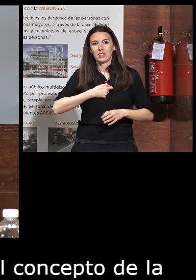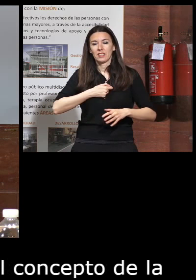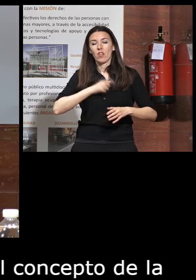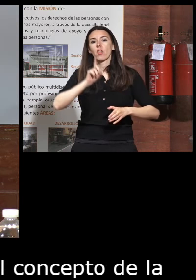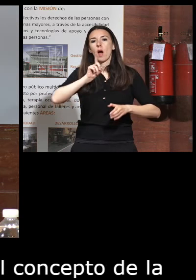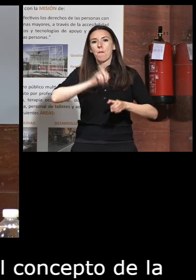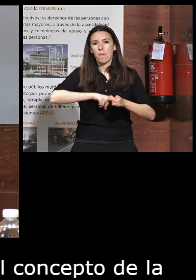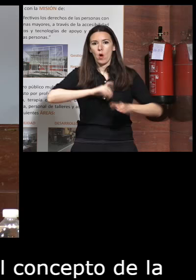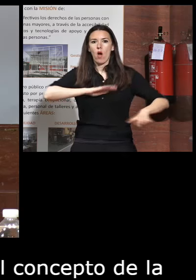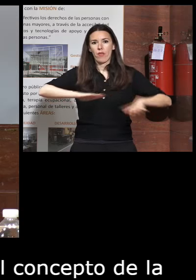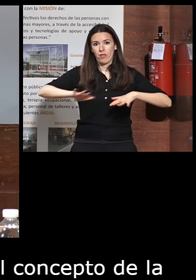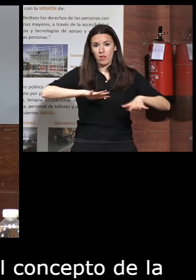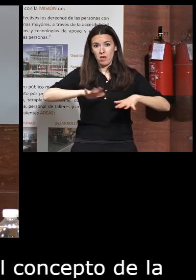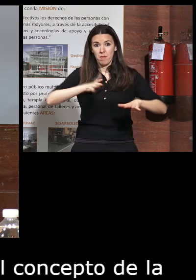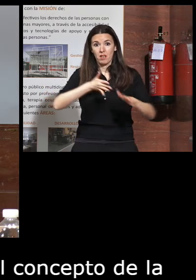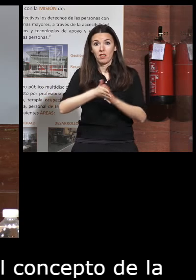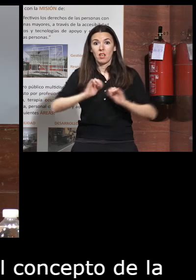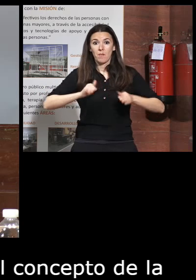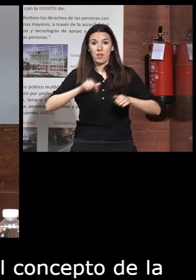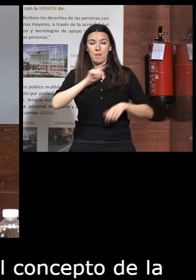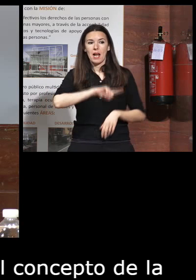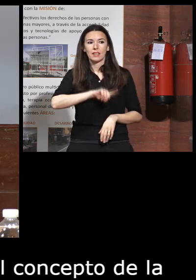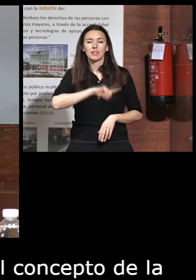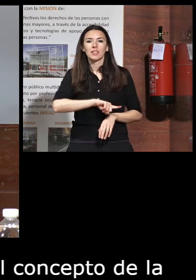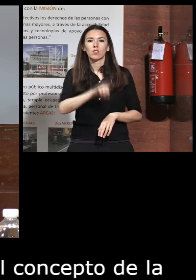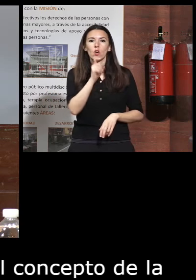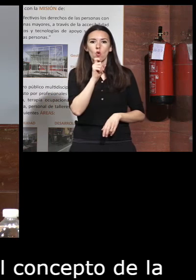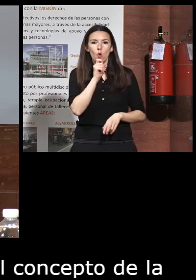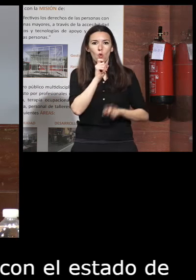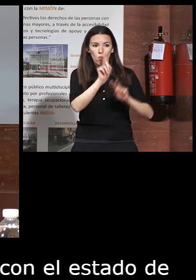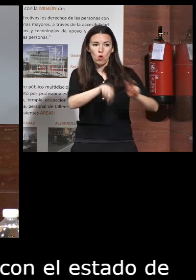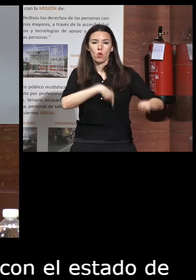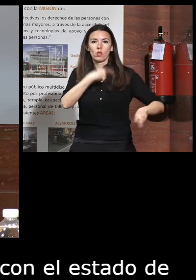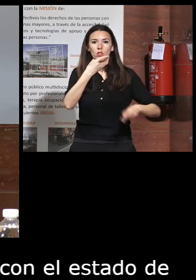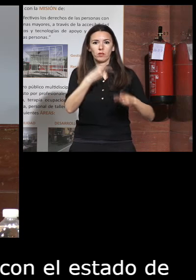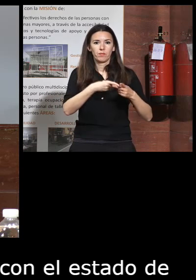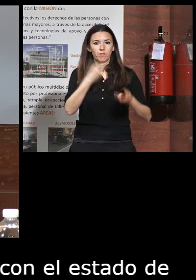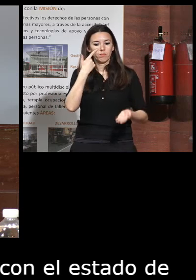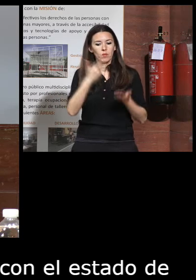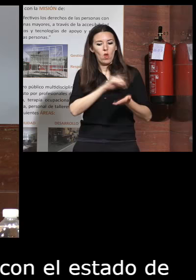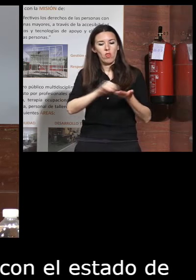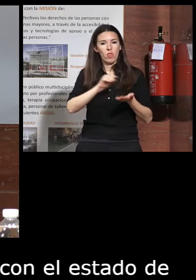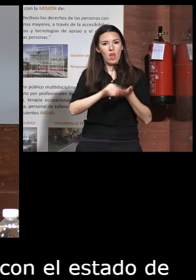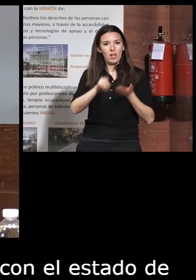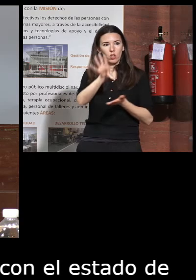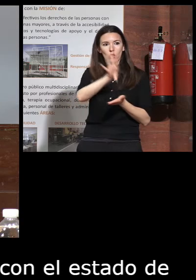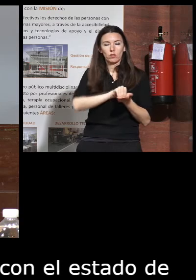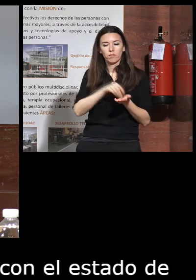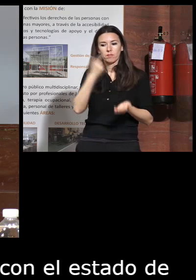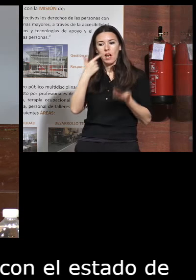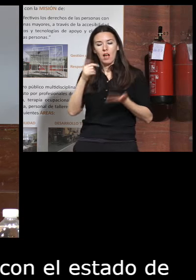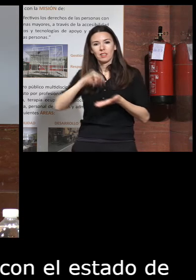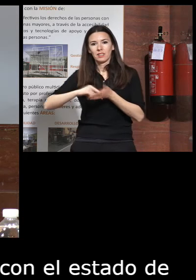para empezar con el estado de ánimo de las personas para luego contrastar los datos del sistema